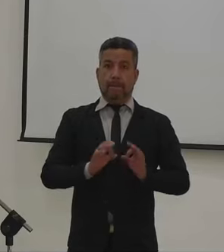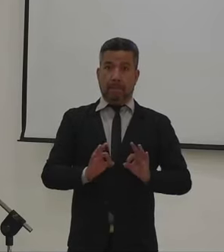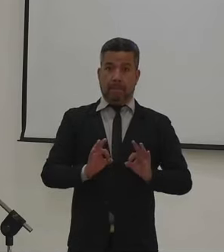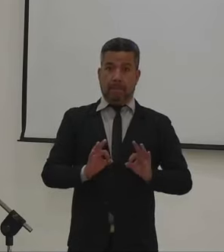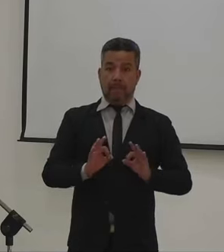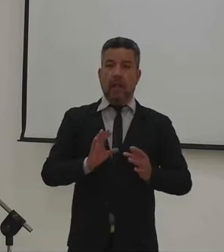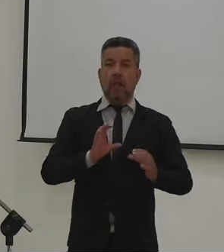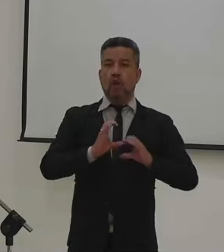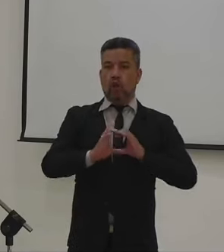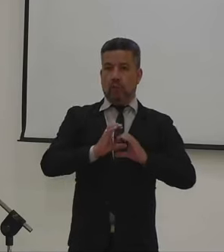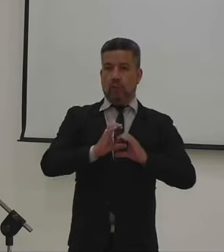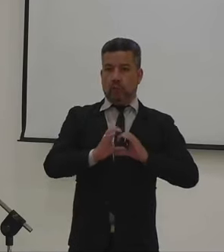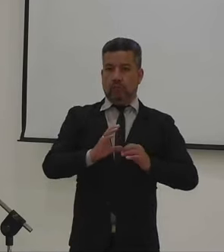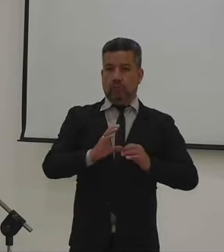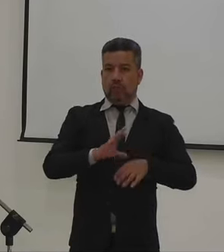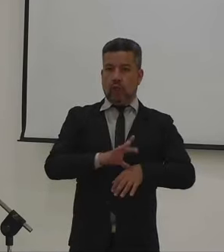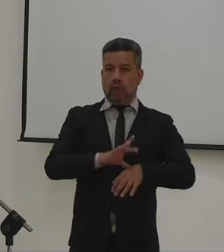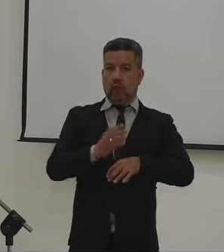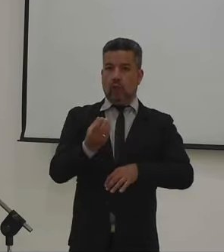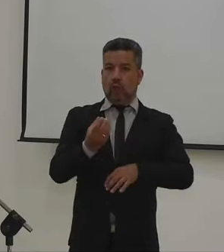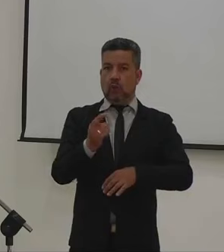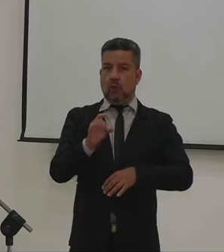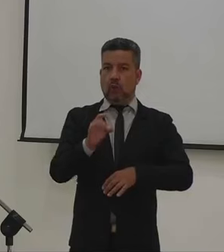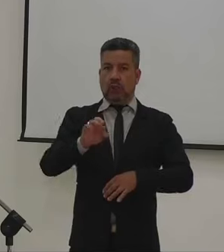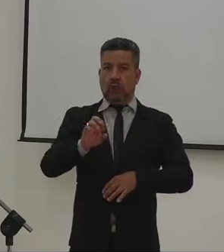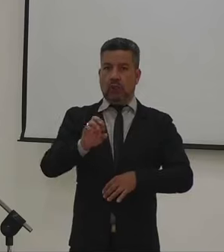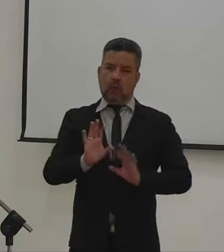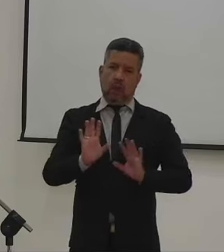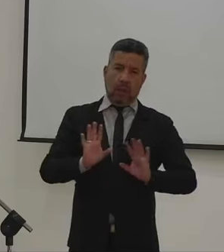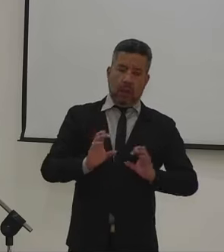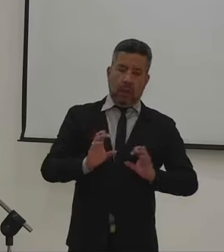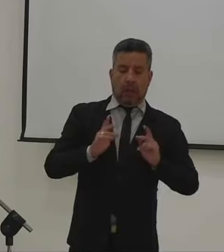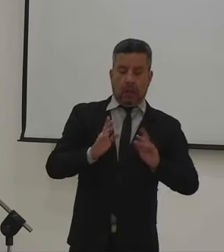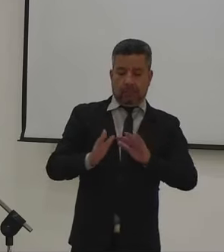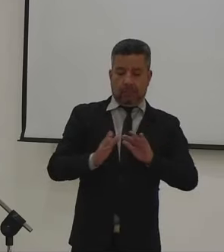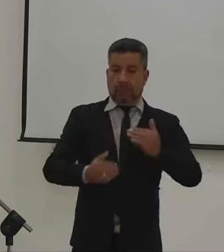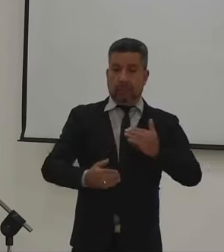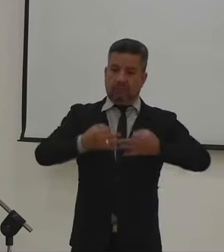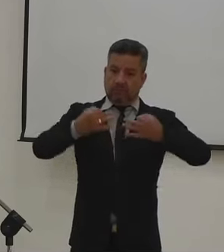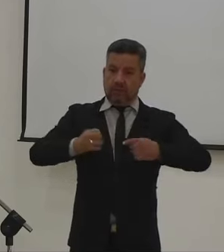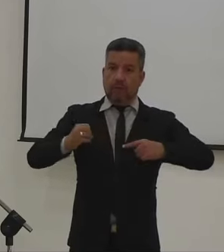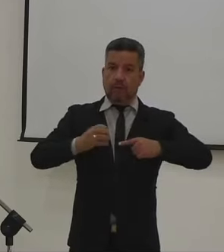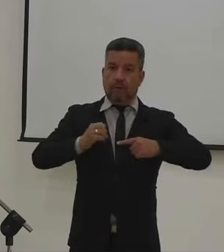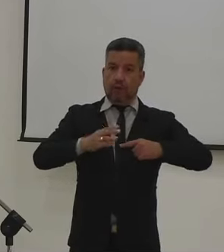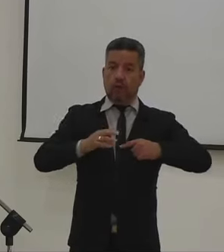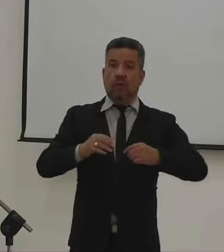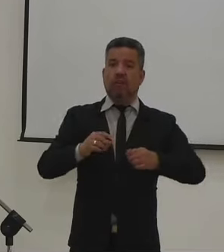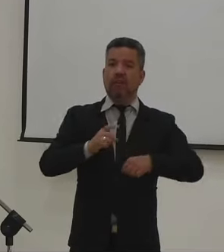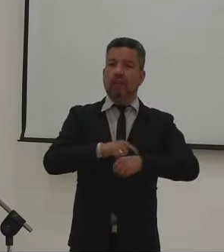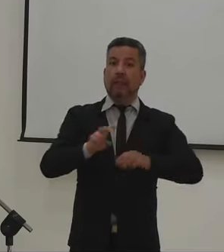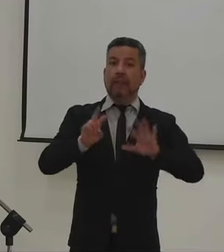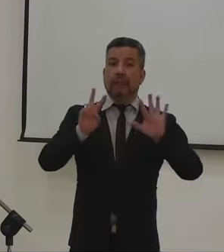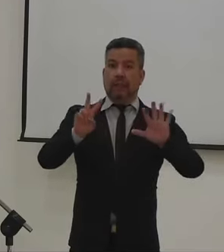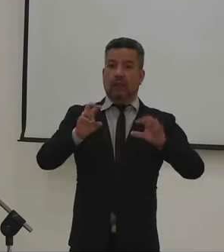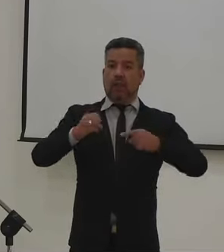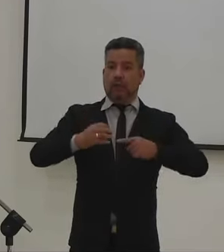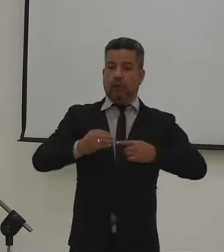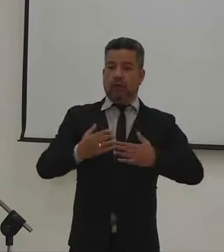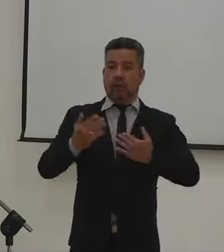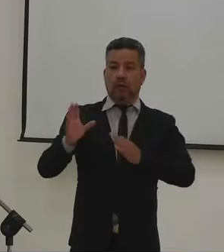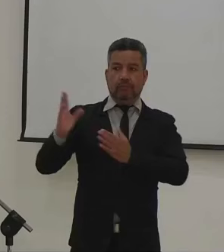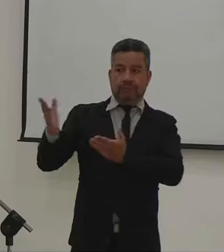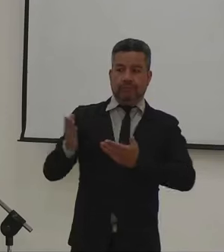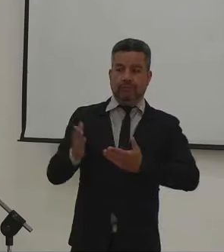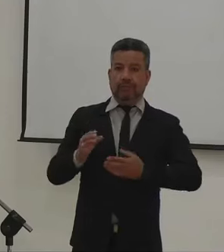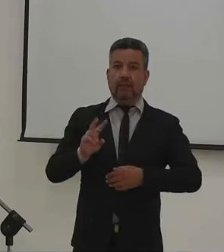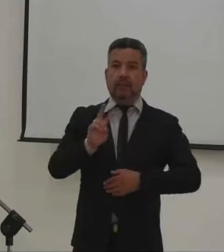Muy bien, podido hacer comunicación con el doctor Quintero. Entonces, para dar inicio oficial a este foro de los siete que tenemos previstos, escuchamos